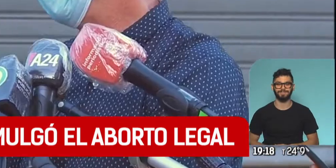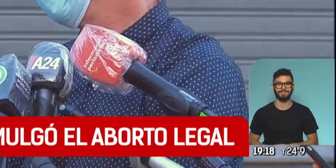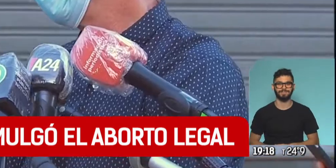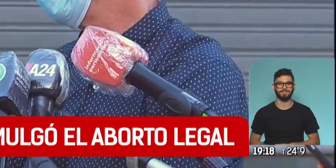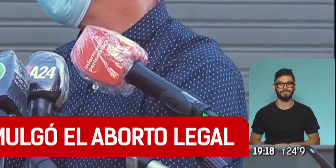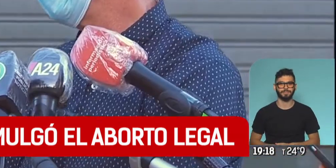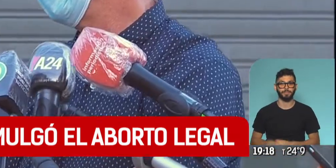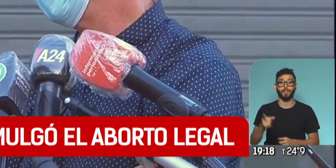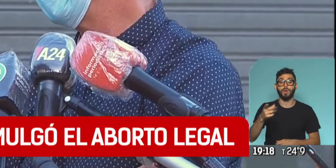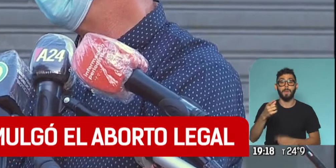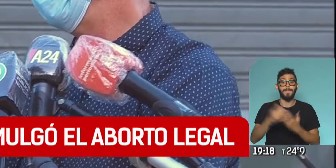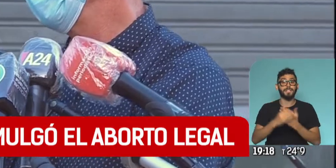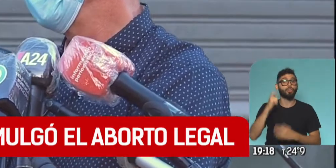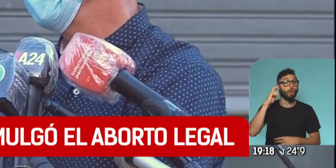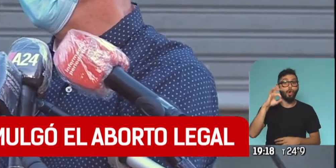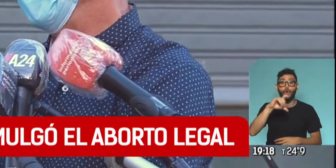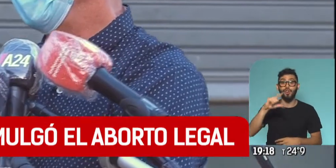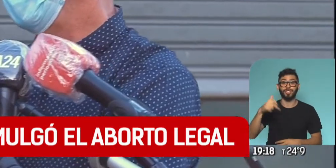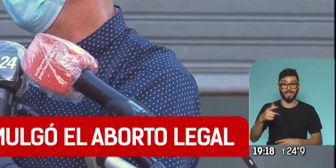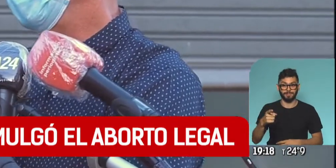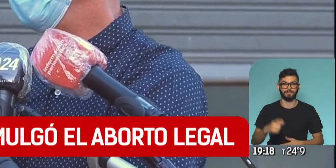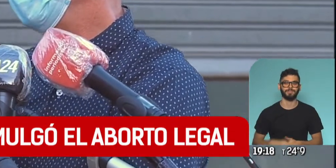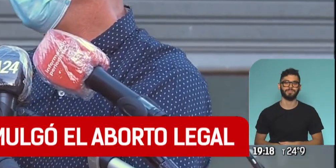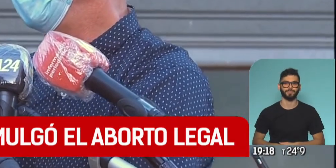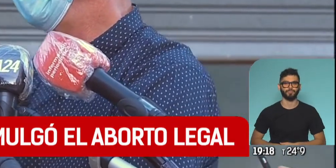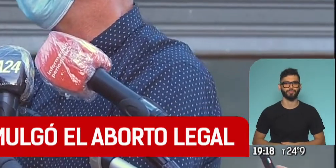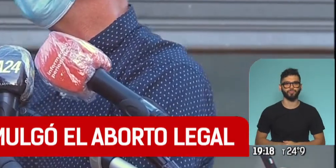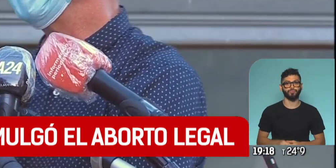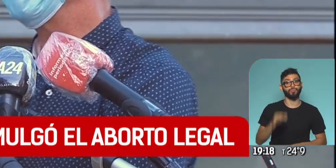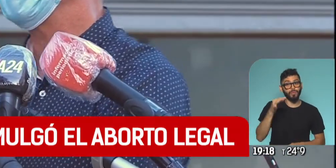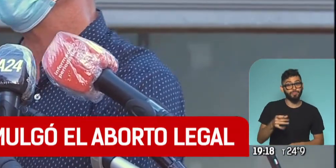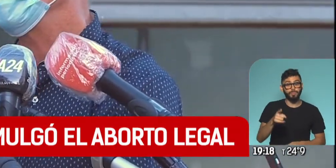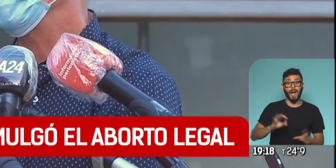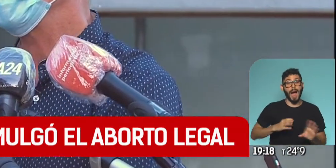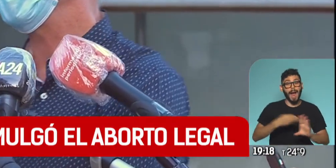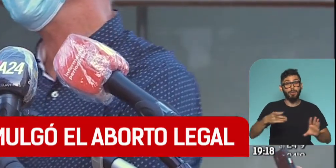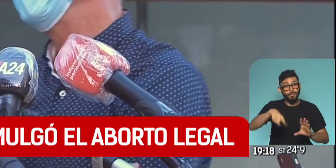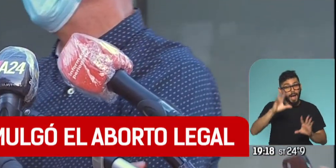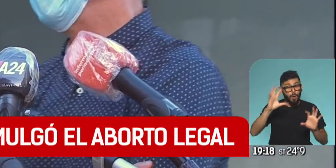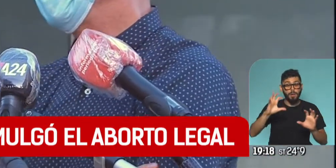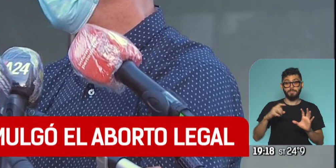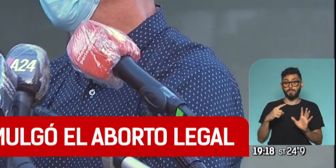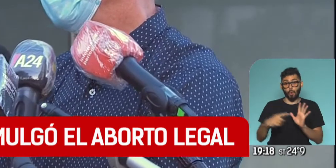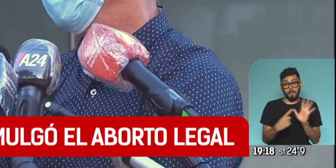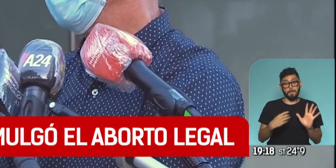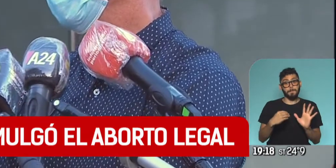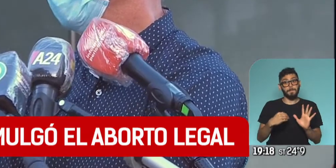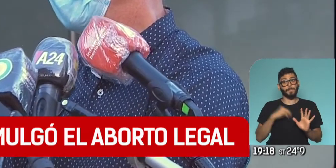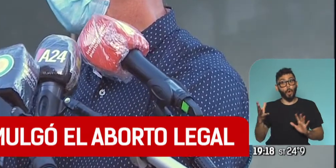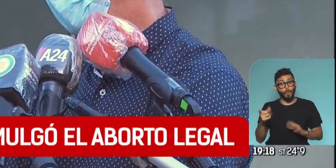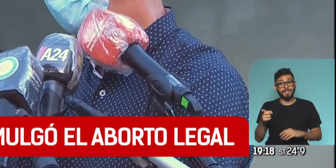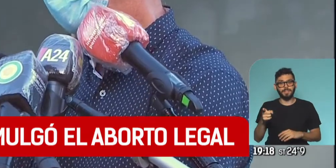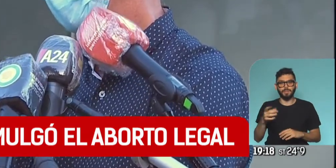Ahí está. Está hablando el Ministro Ollán. De hecho, en lo que va del año... Ustedes recuerden que nosotros en la provincia de Buenos Aires ni siquiera teníamos